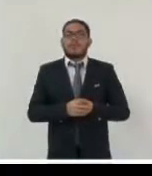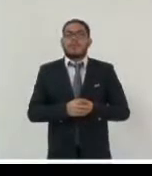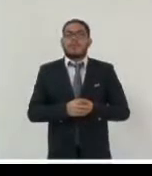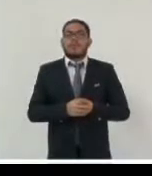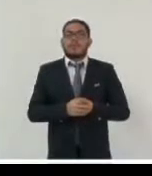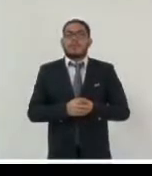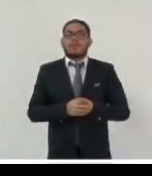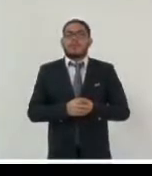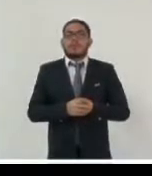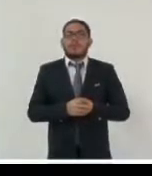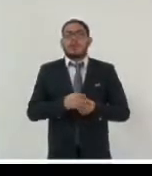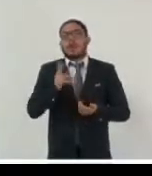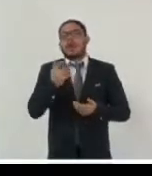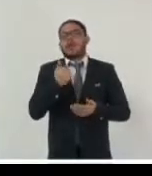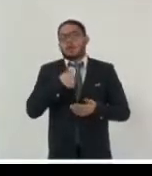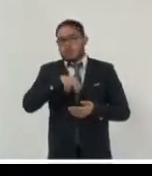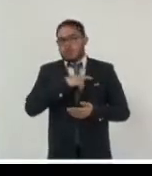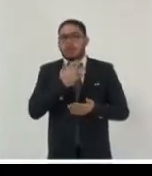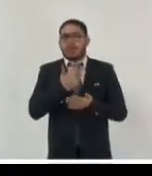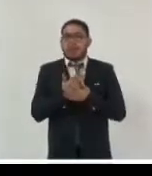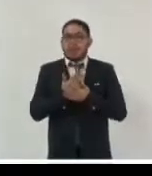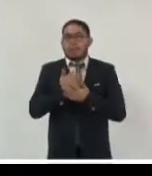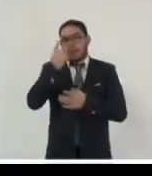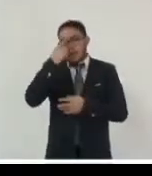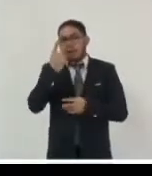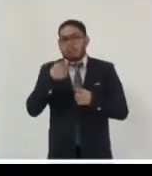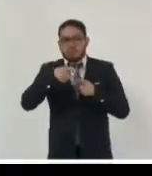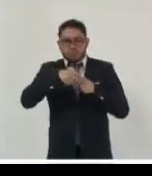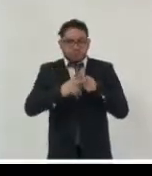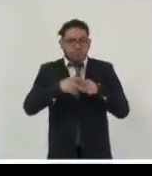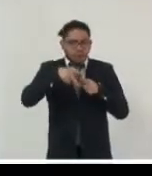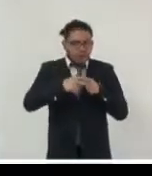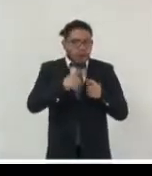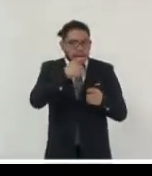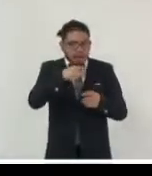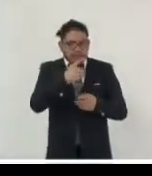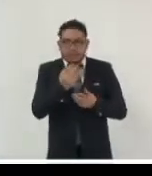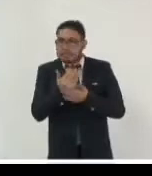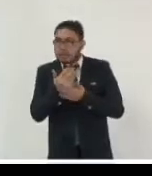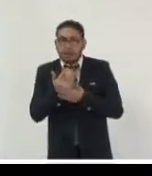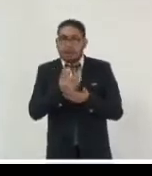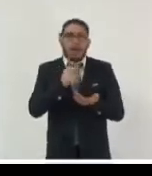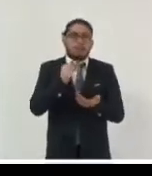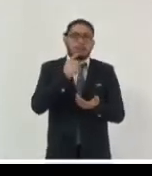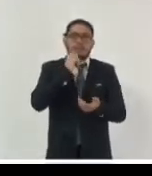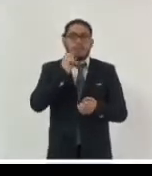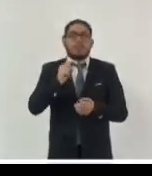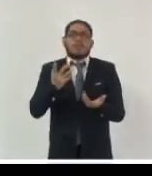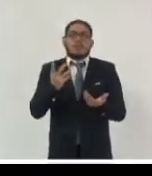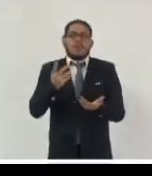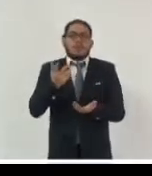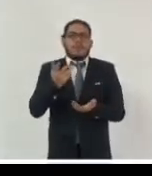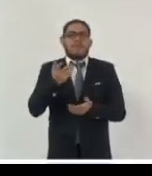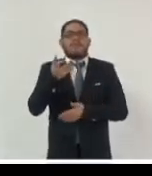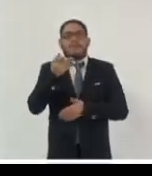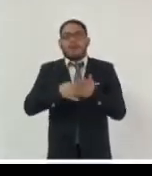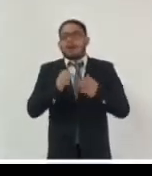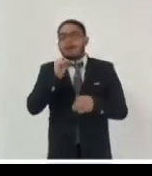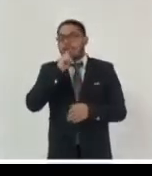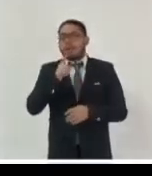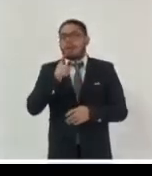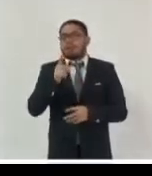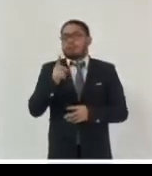tengamos las herramientas para gestionar adecuadamente los datos en un contexto de transparencia de rendición de cuentas